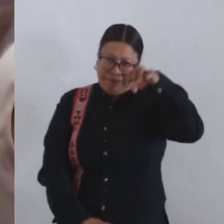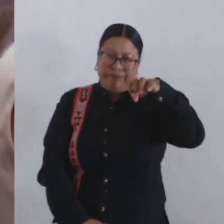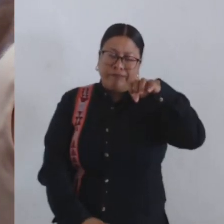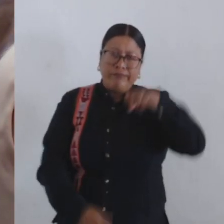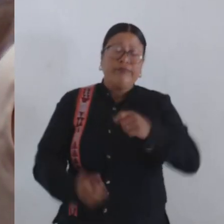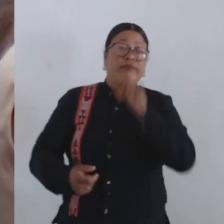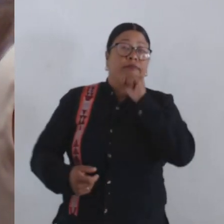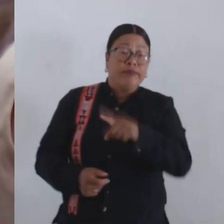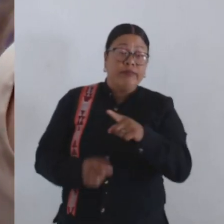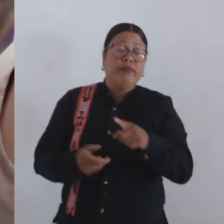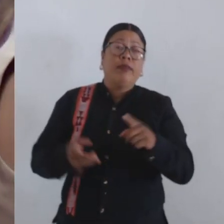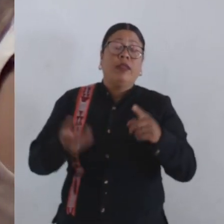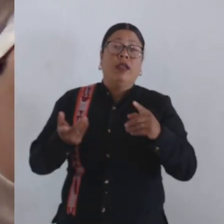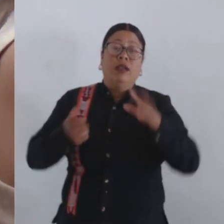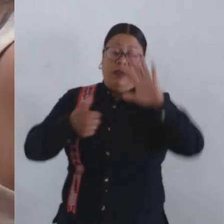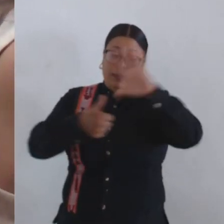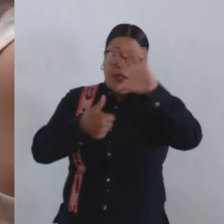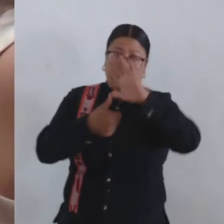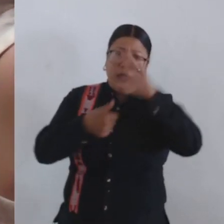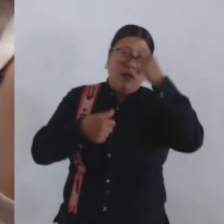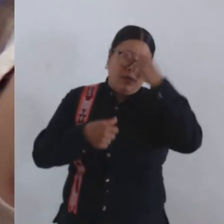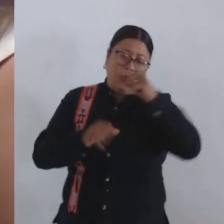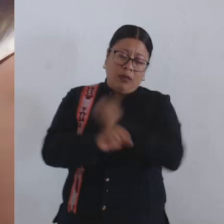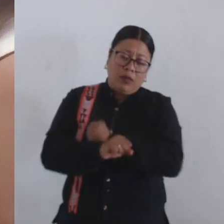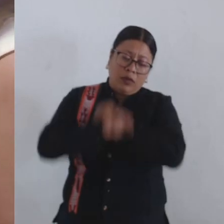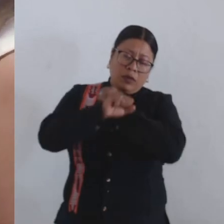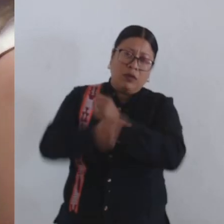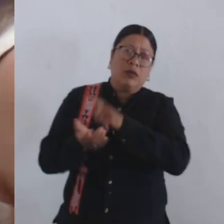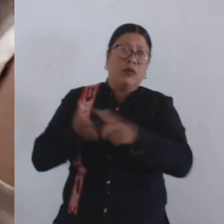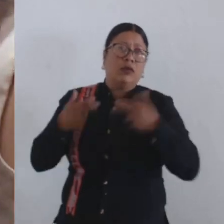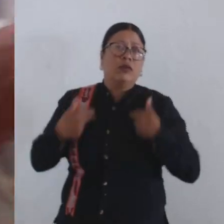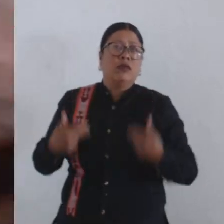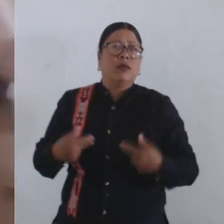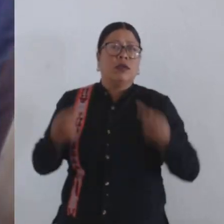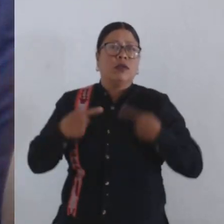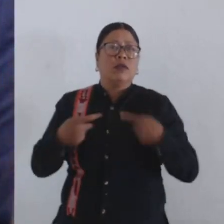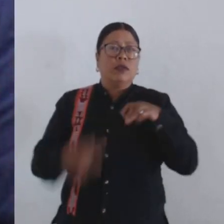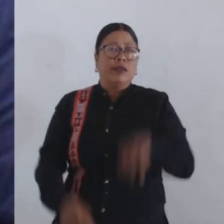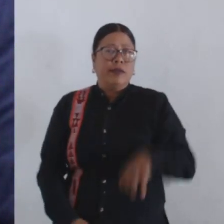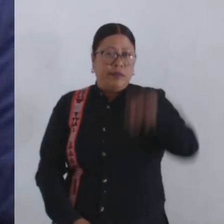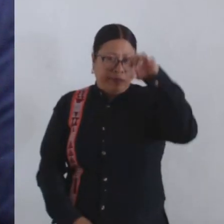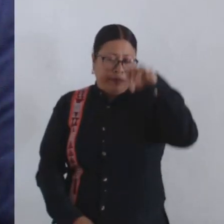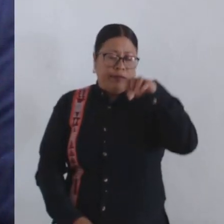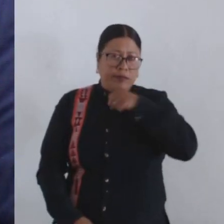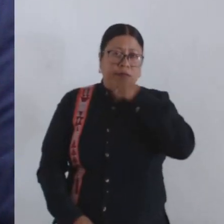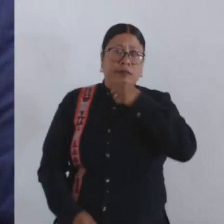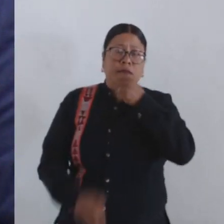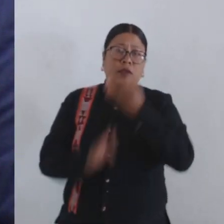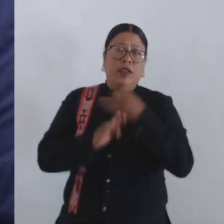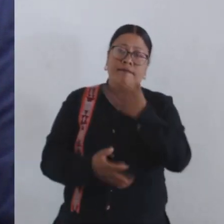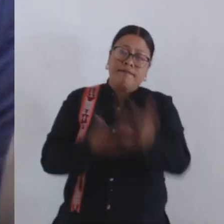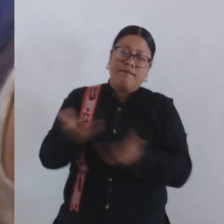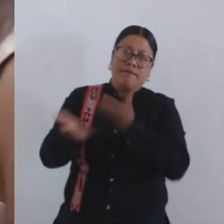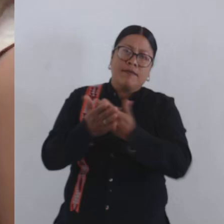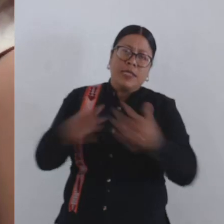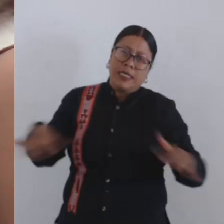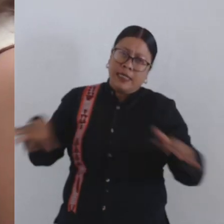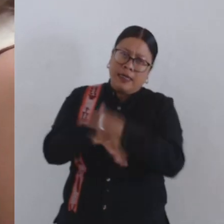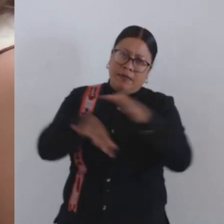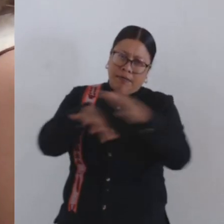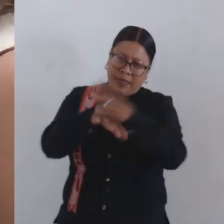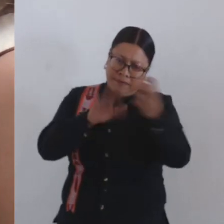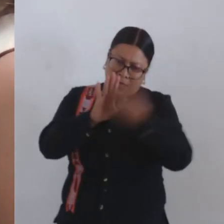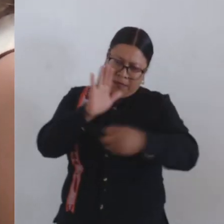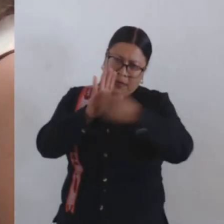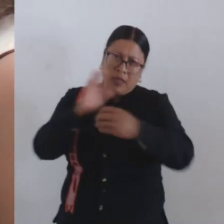y la Convención Interamericana sobre la Protección de los Derechos Humanos de las Personas Mayores, propuse la actualización al Reglamento